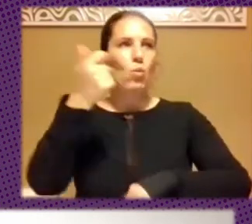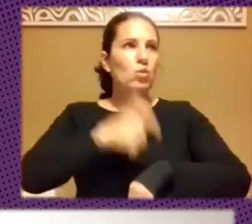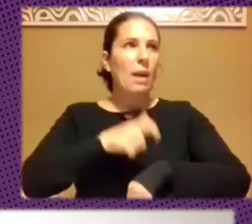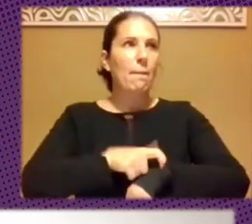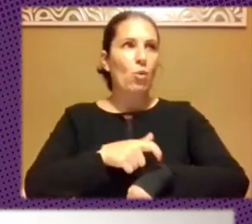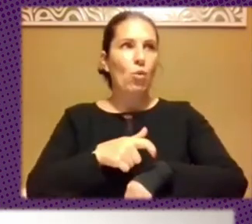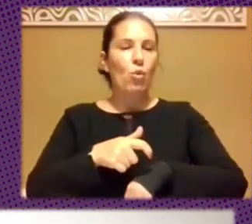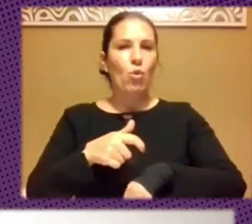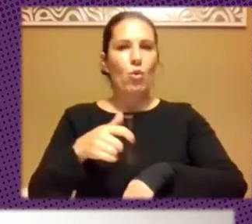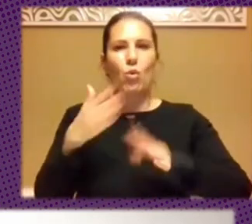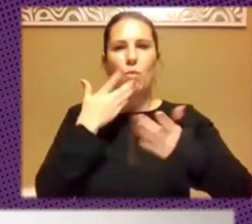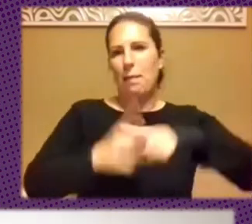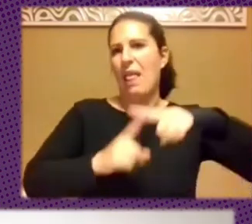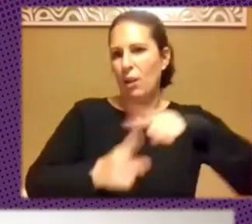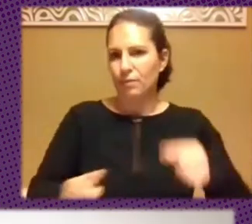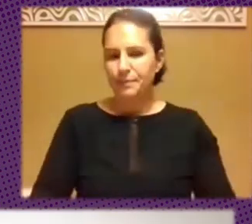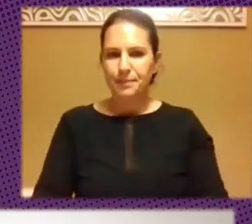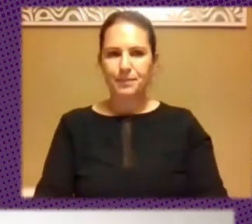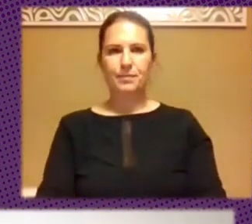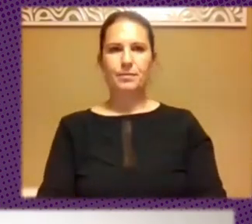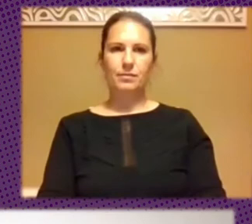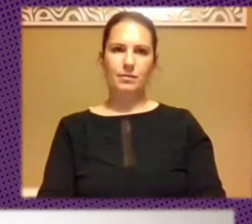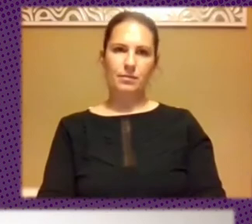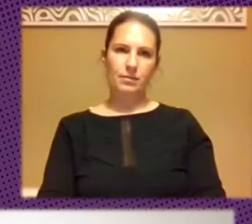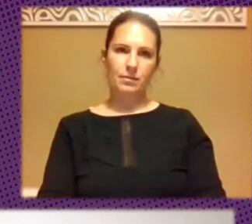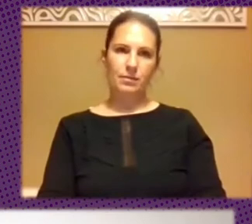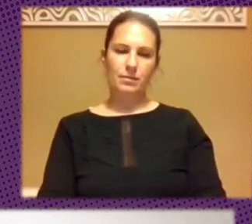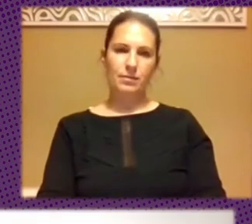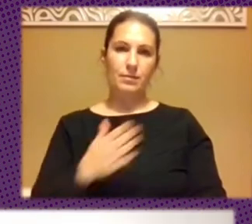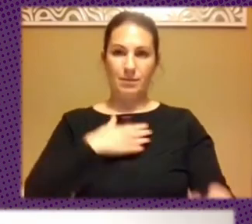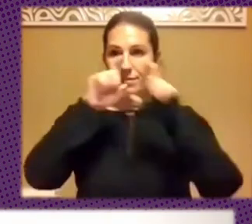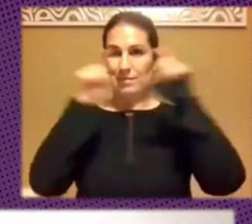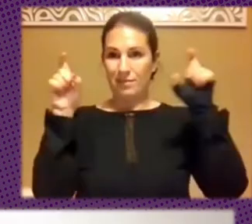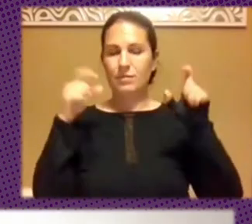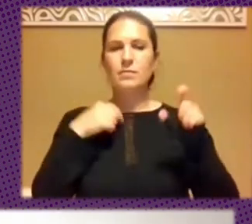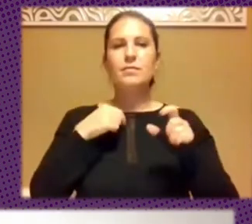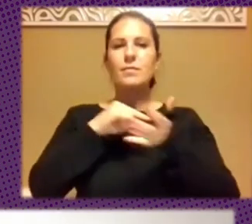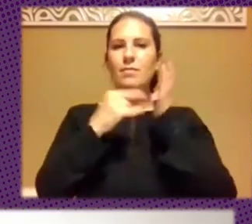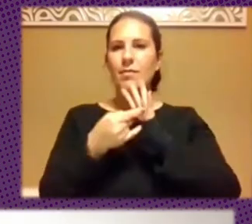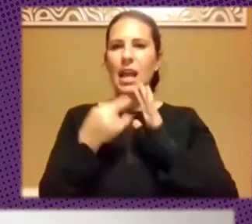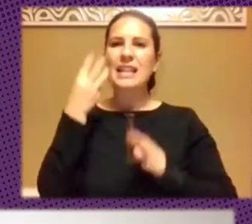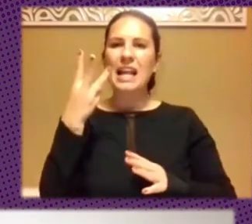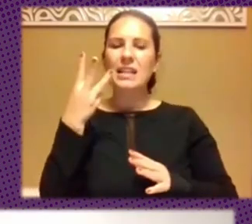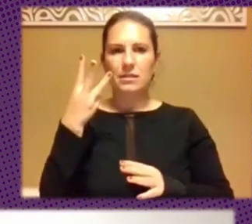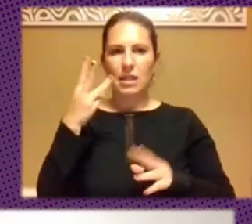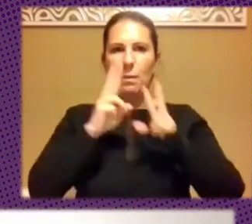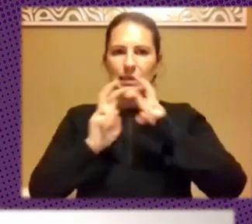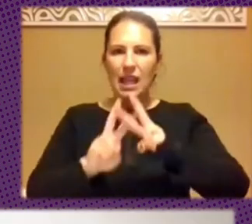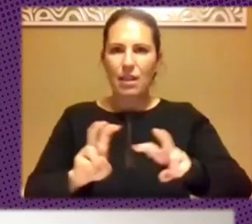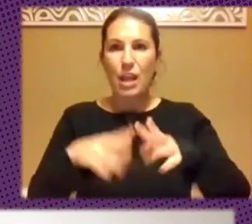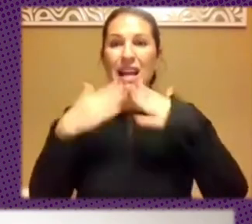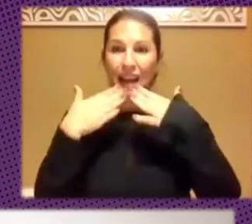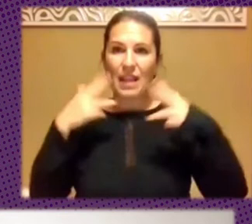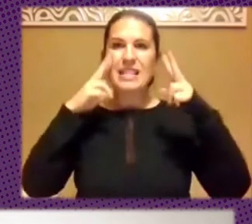ya mediano, pues. Tlatelolco Lab elabora tres productos de investigación a partir del análisis de